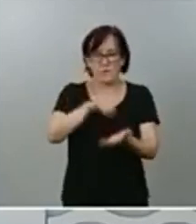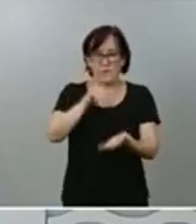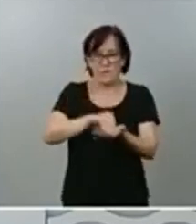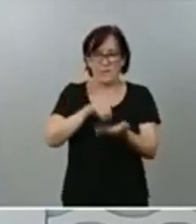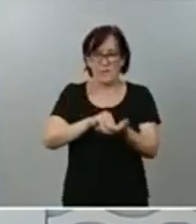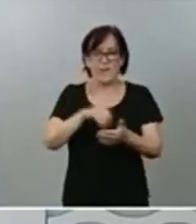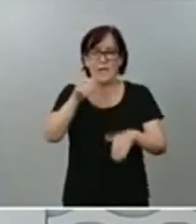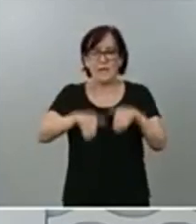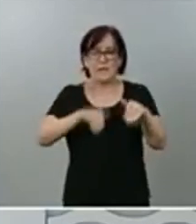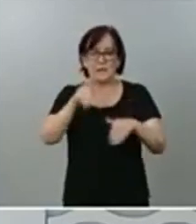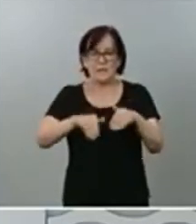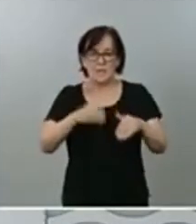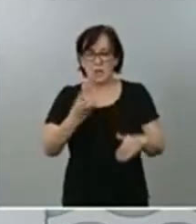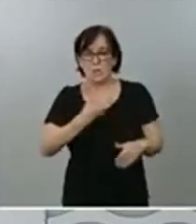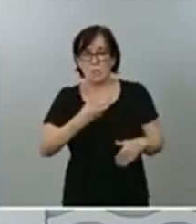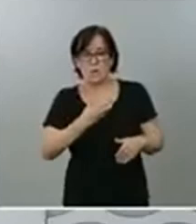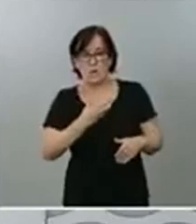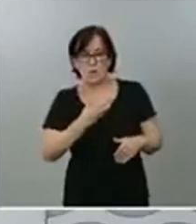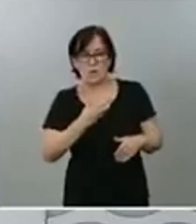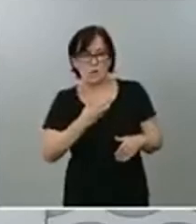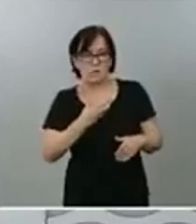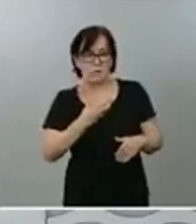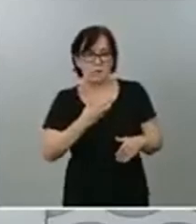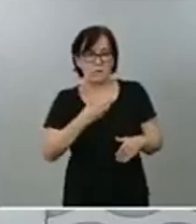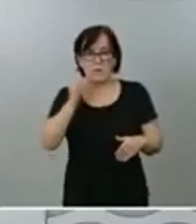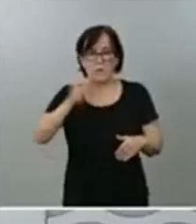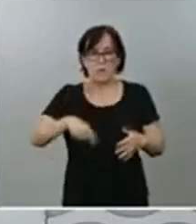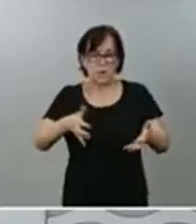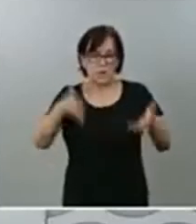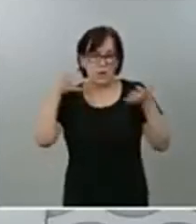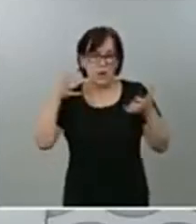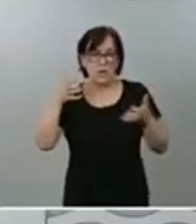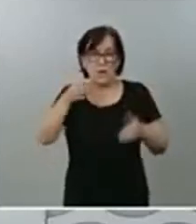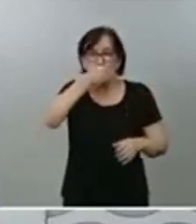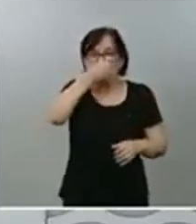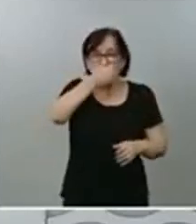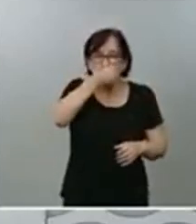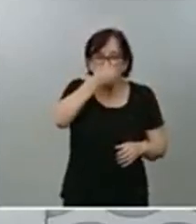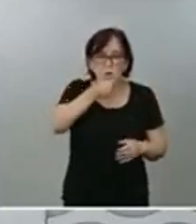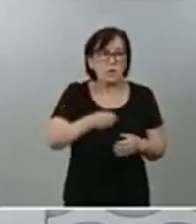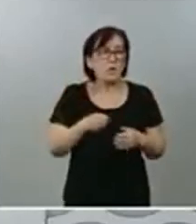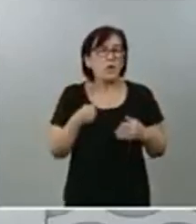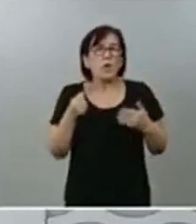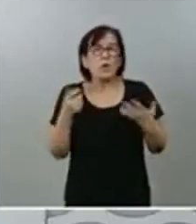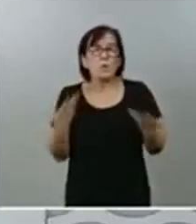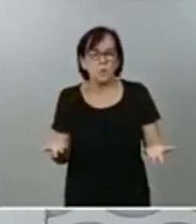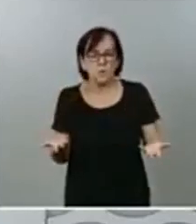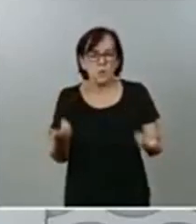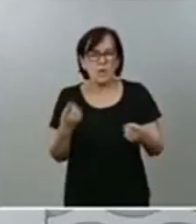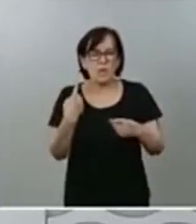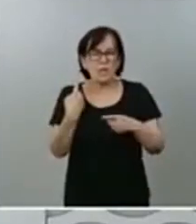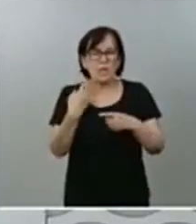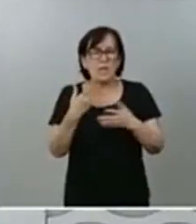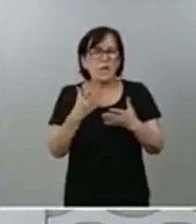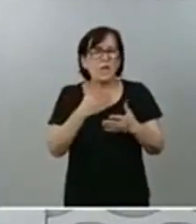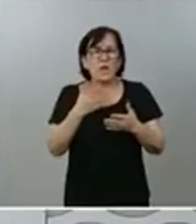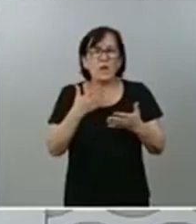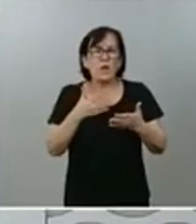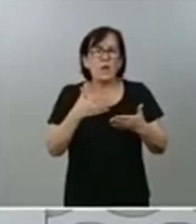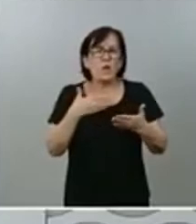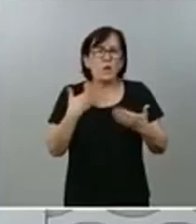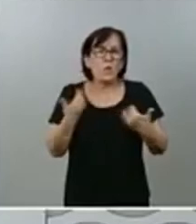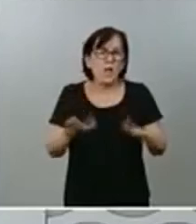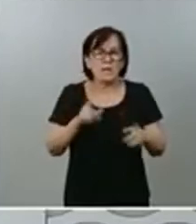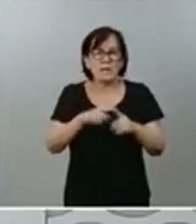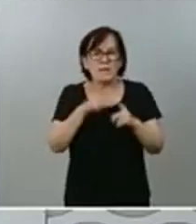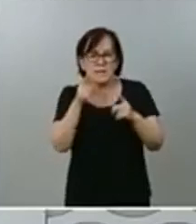municipales, también las ganó el Partido Socialista. Y, por tanto, cualquier referencia que se haga en ese